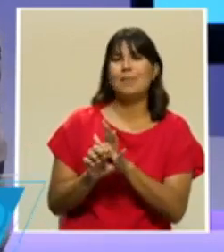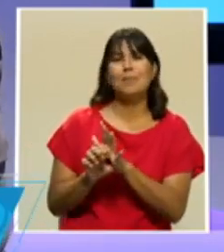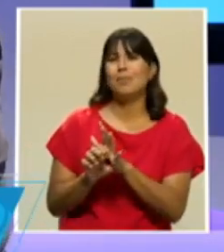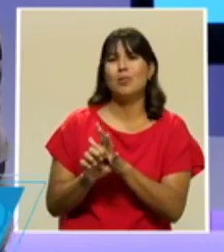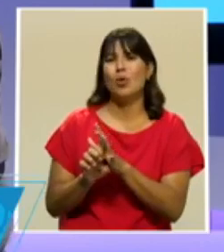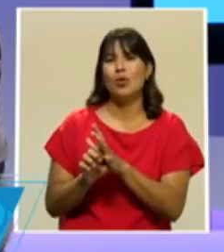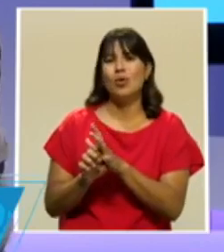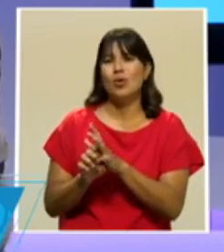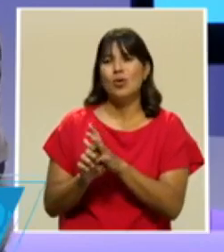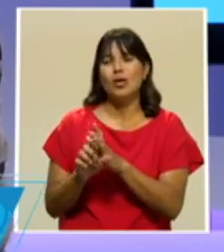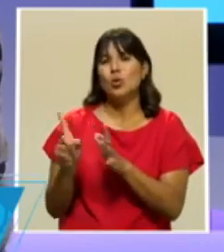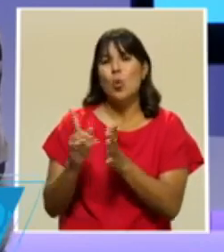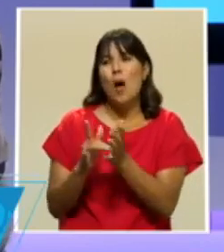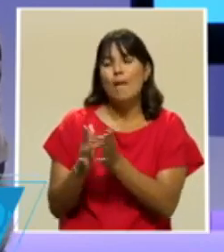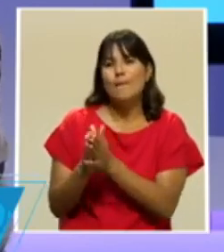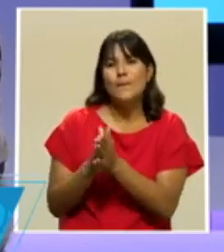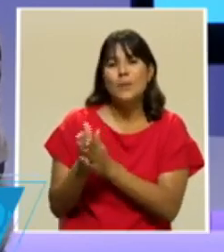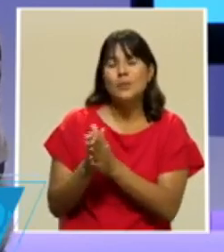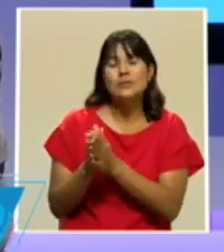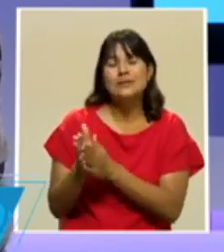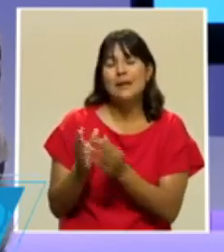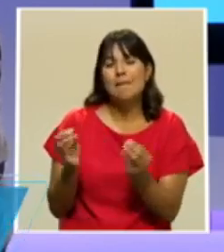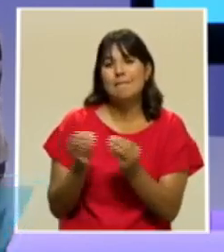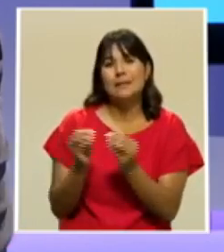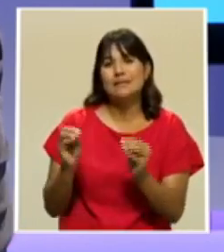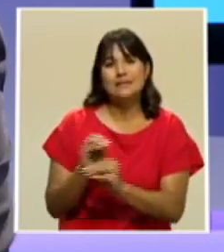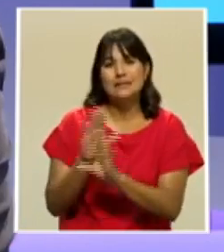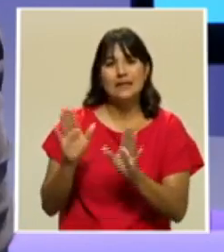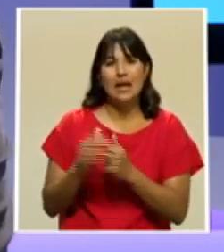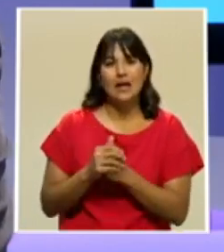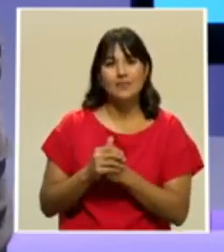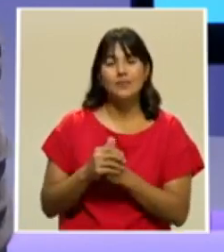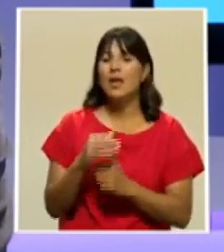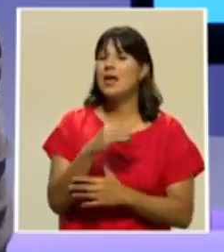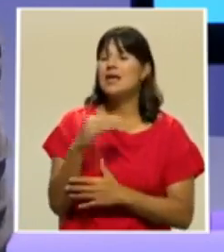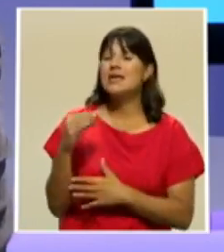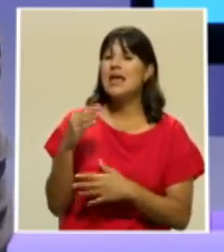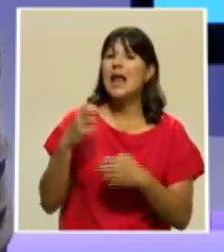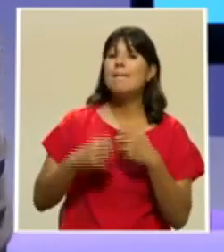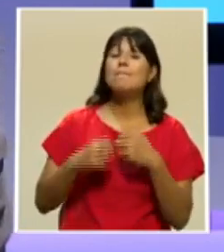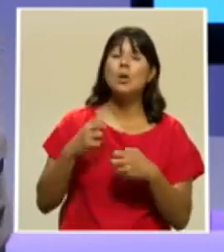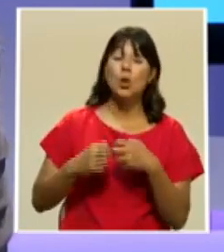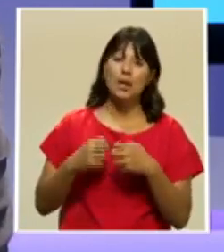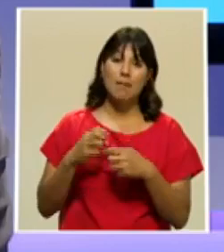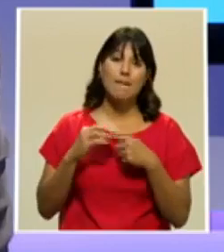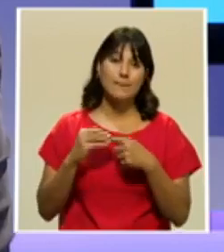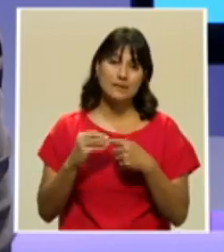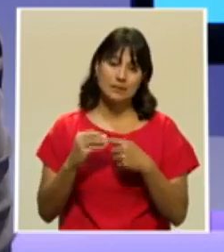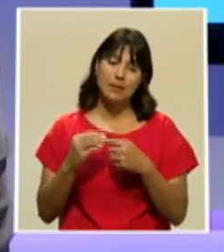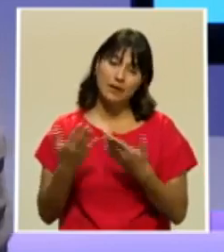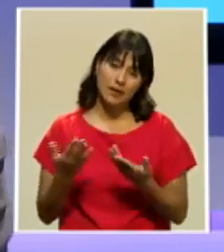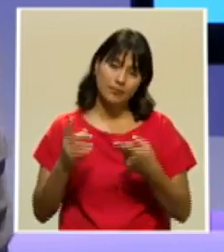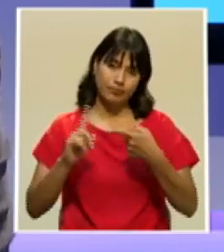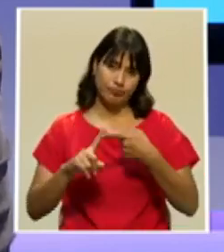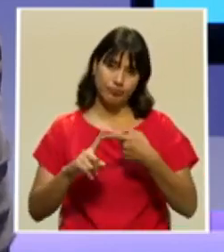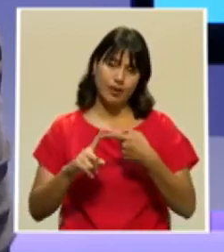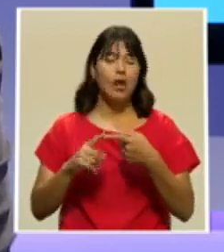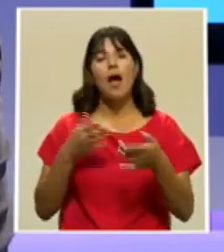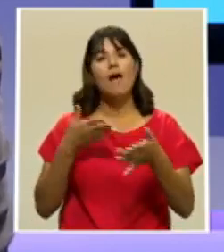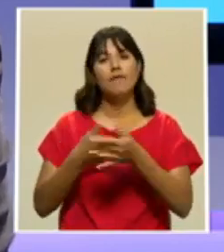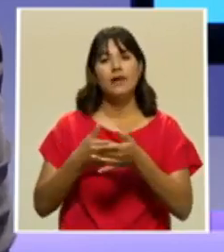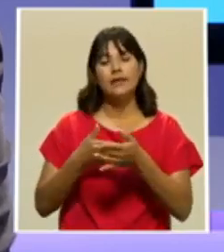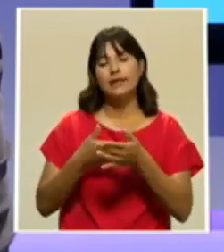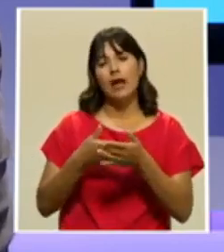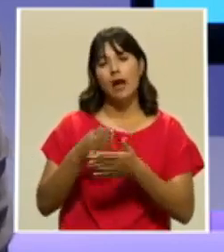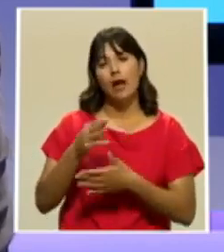tenemos en nuestras prácticas productivas en el mar. Y el problema principal, pues obviamente es uno, ecológico, como bien lo dice